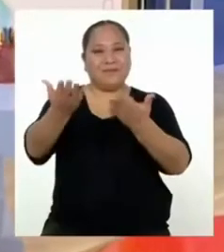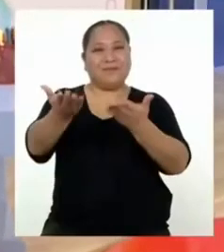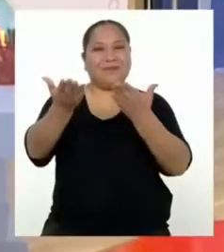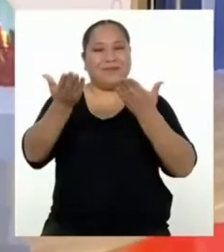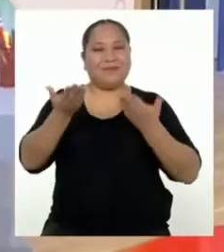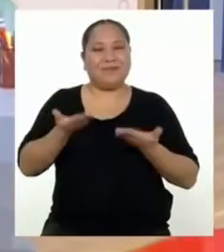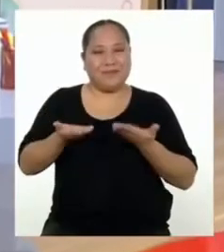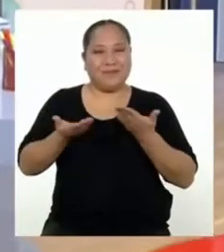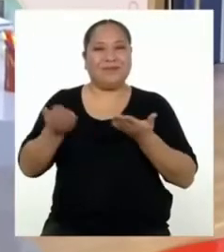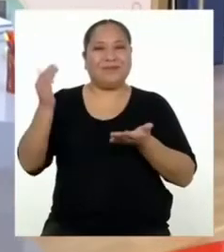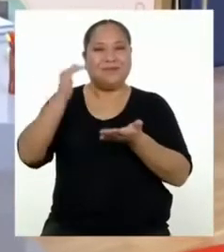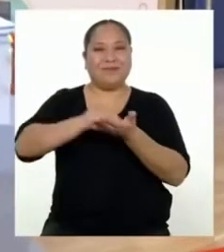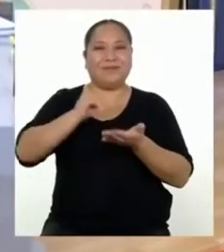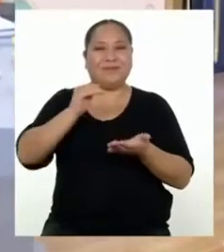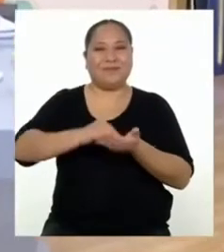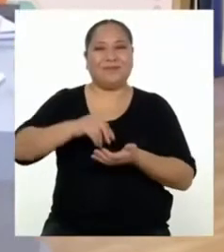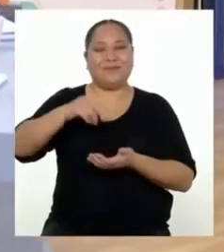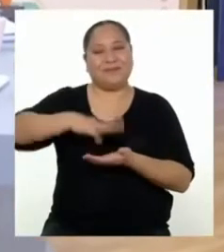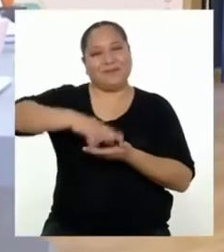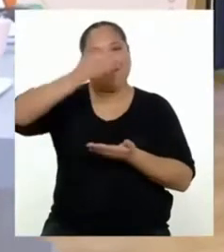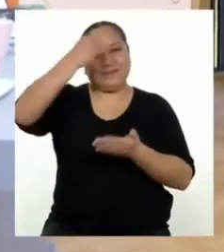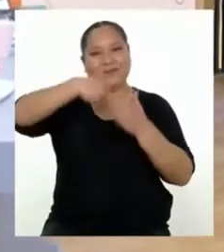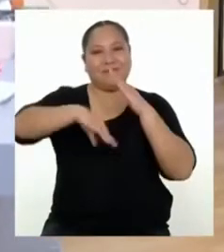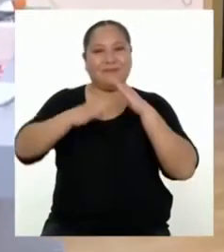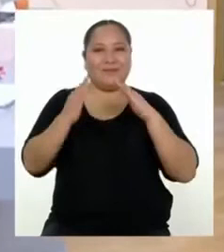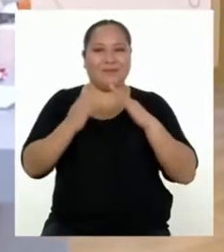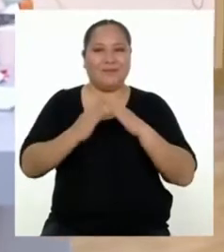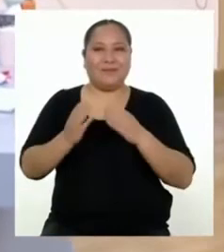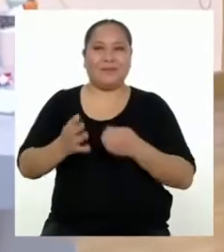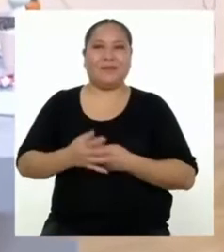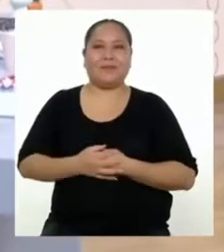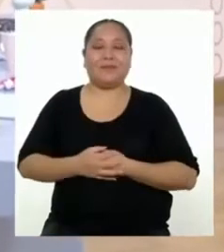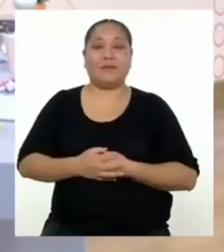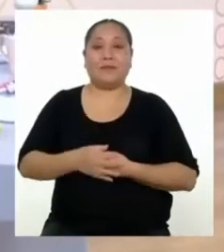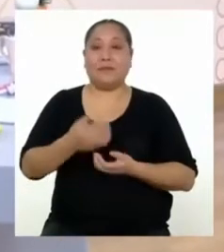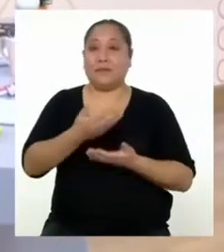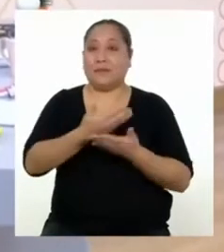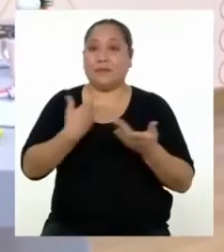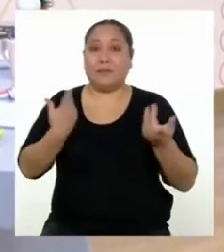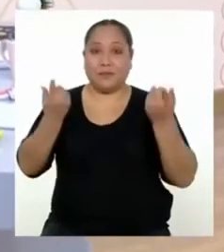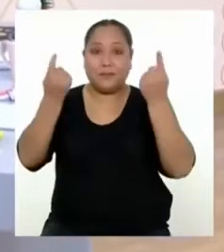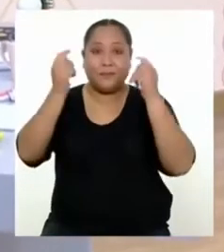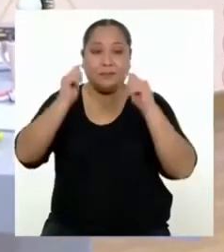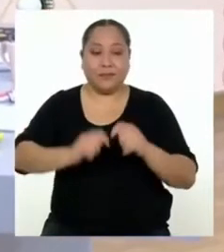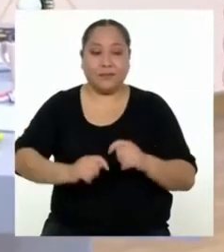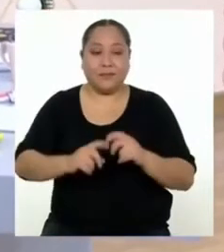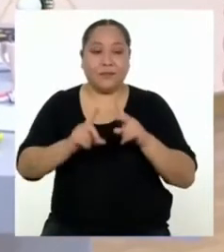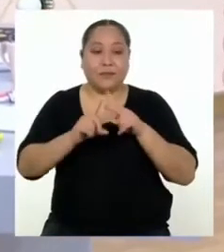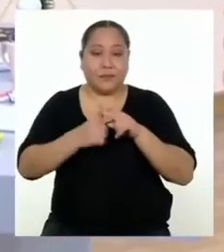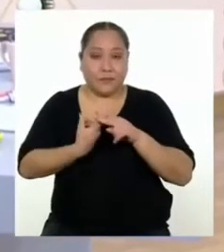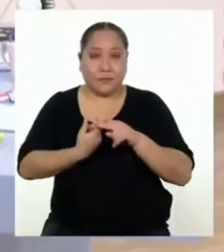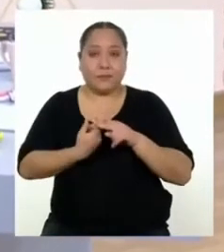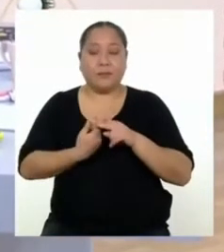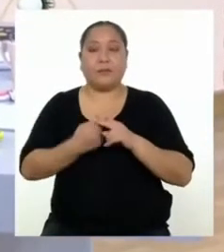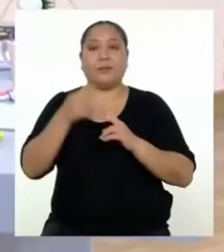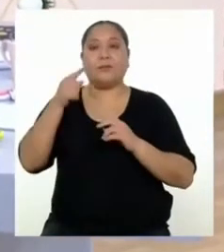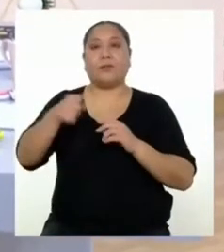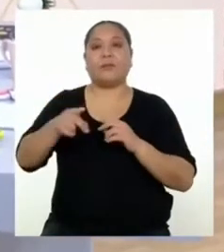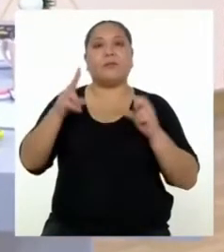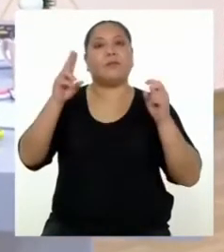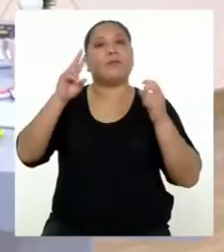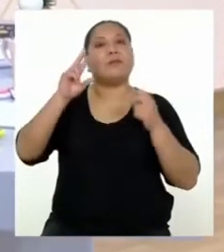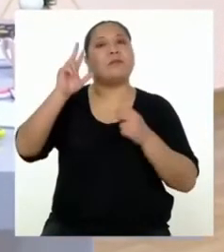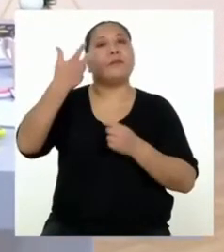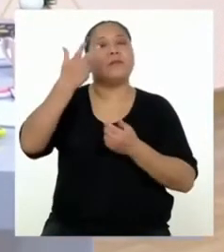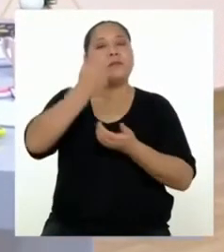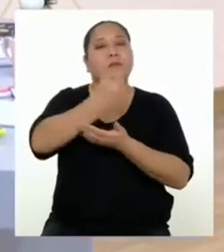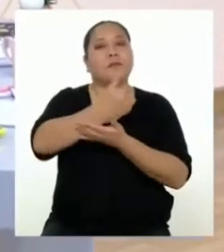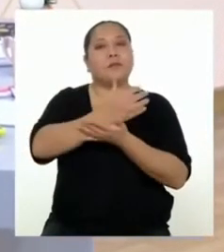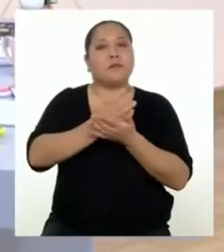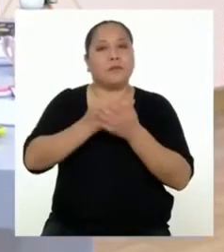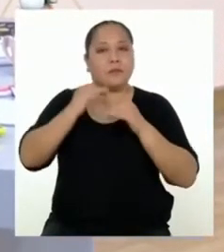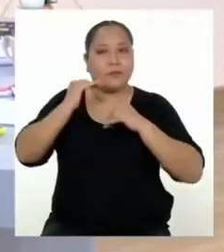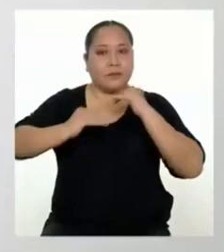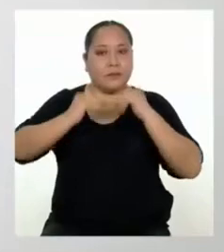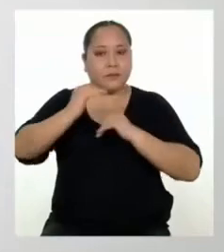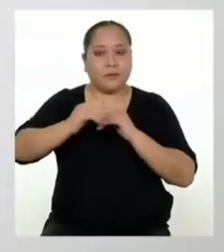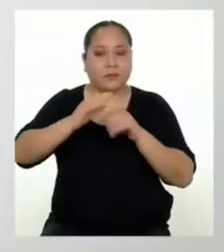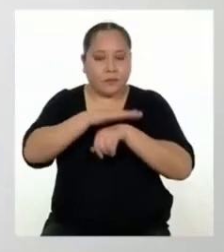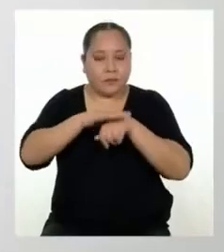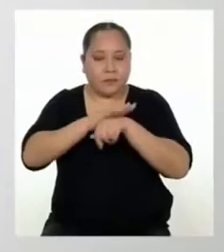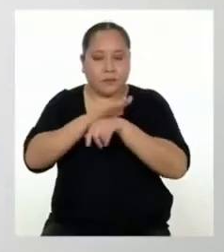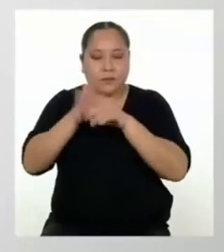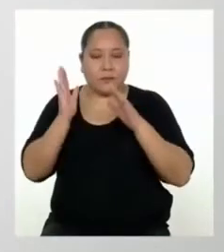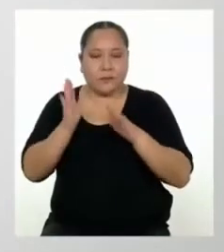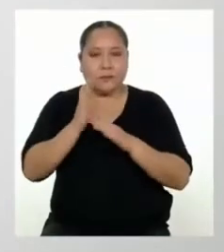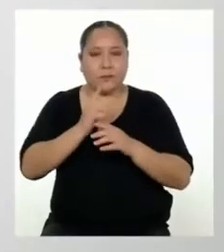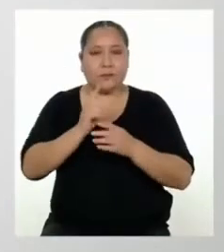Bienvenidas y bienvenidos de vuelta a Aprendo en Casa. Antes de la pausa, íbamos a comenzar con nuestro tercer paso para planificar un